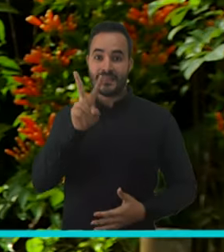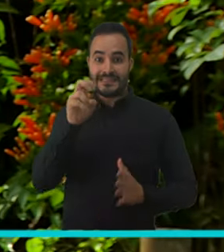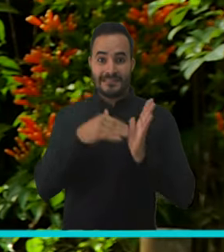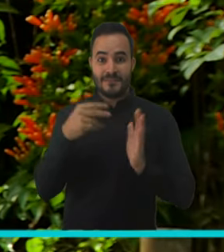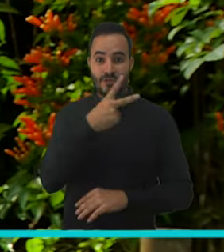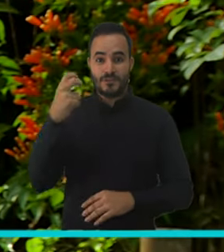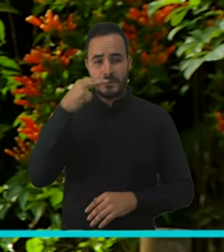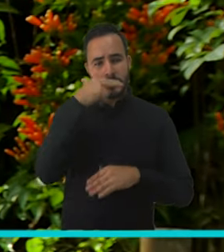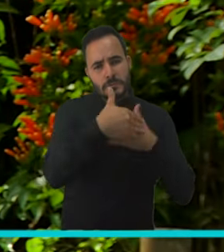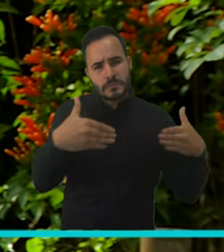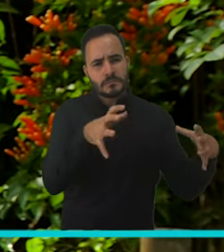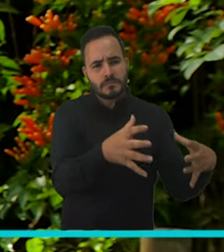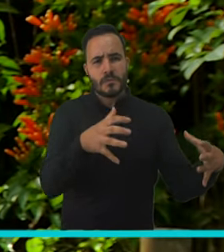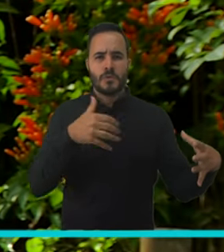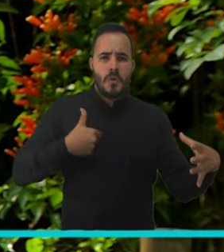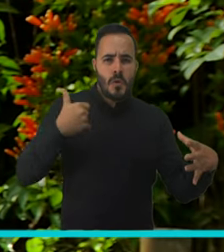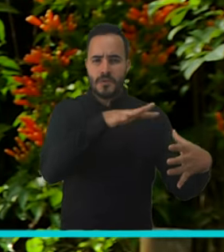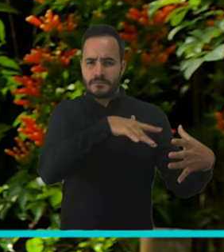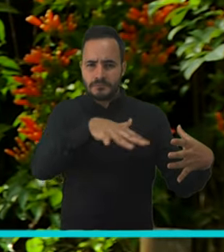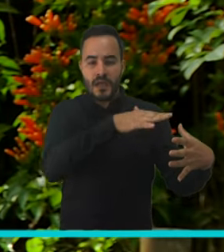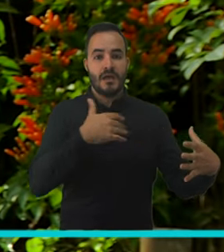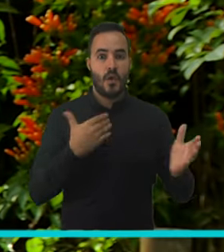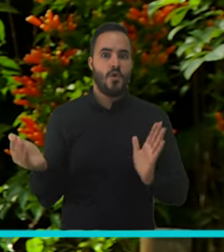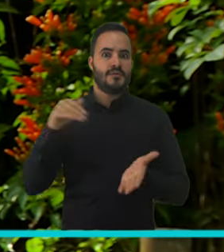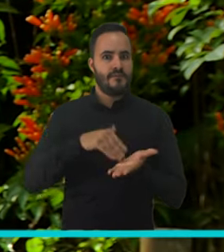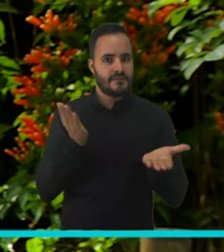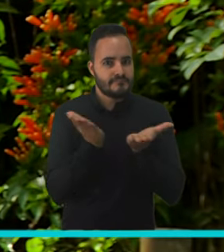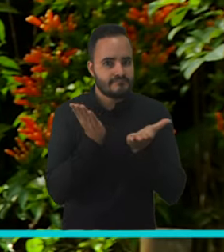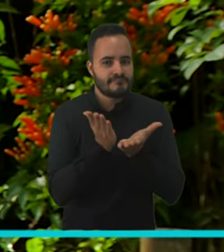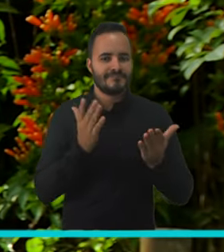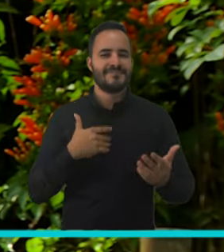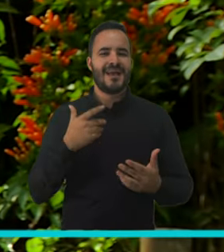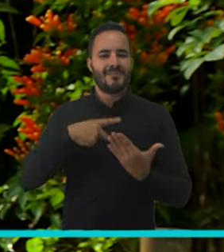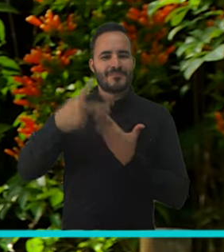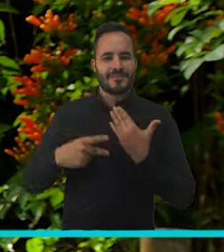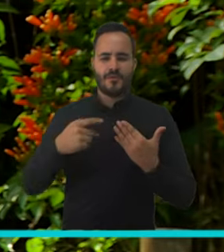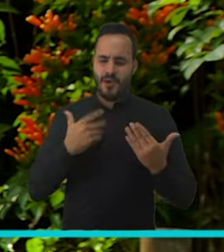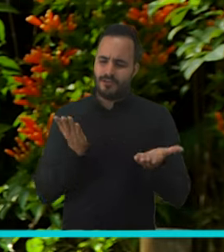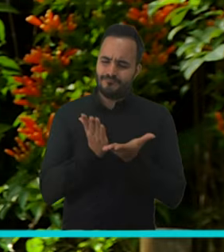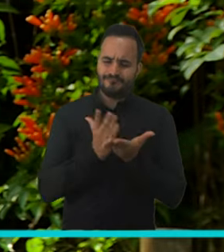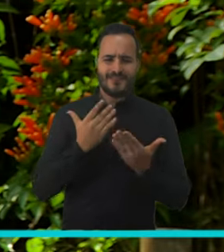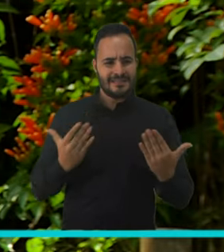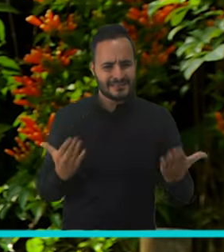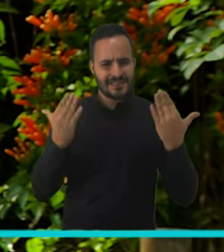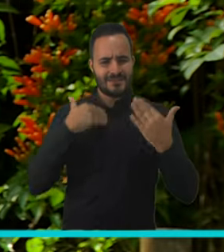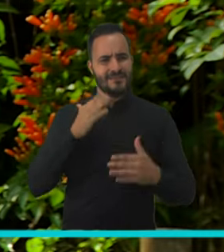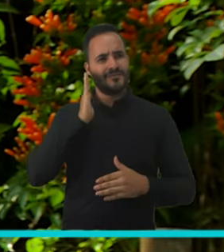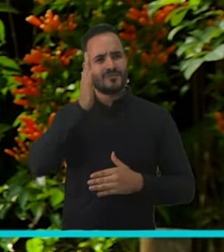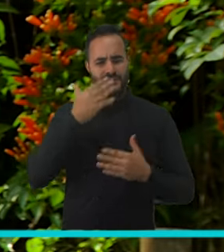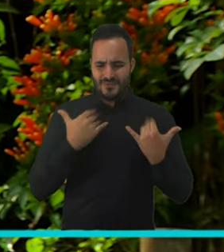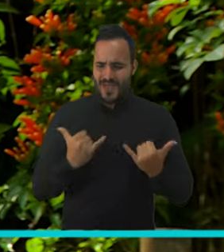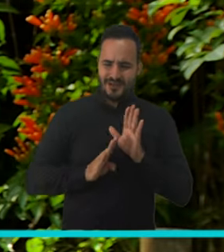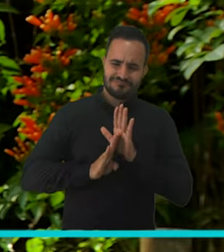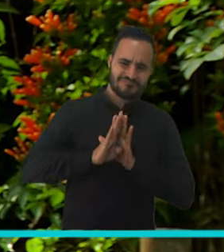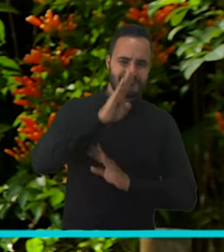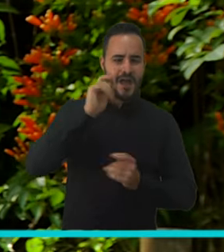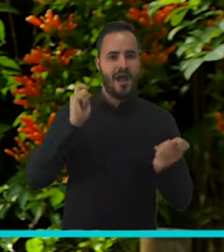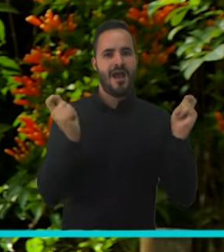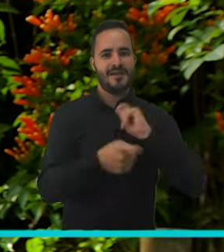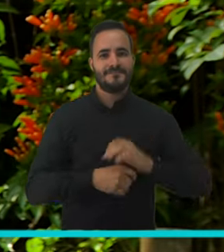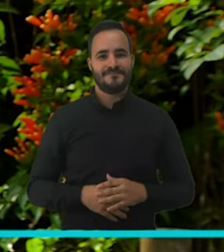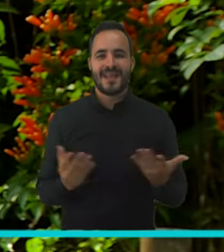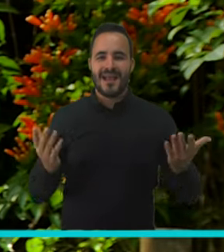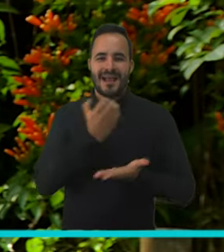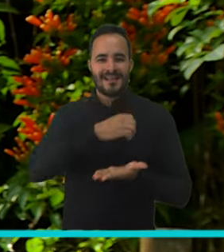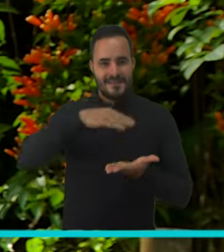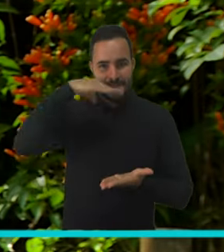7.200 niños y jóvenes han regresado al sistema escolar gracias al programa Estudiar Transforma Mi Futuro. Con este la Alcaldía de